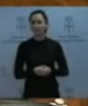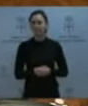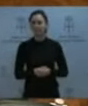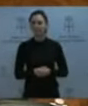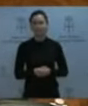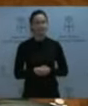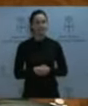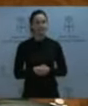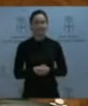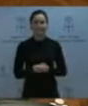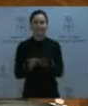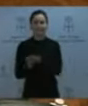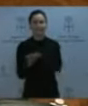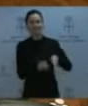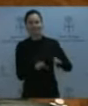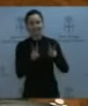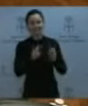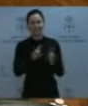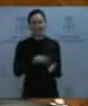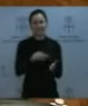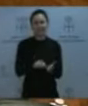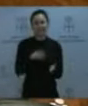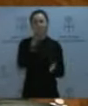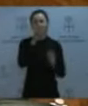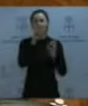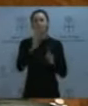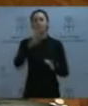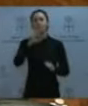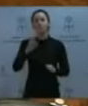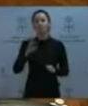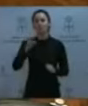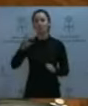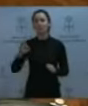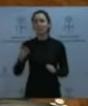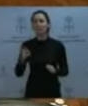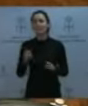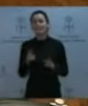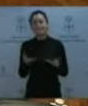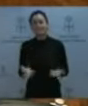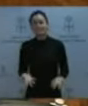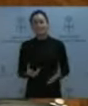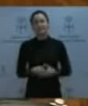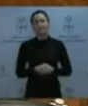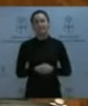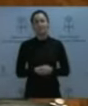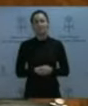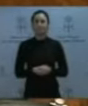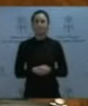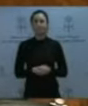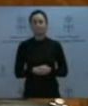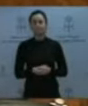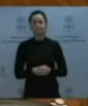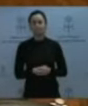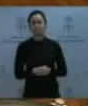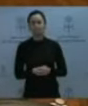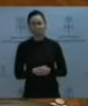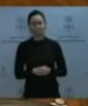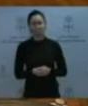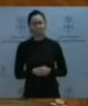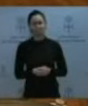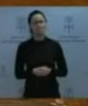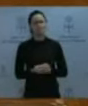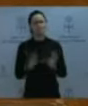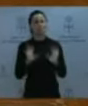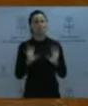Más allá de cuestiones técnicas, señor Acoto, efectivamente, este es un tema muy importante porque toca